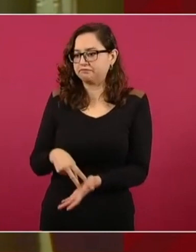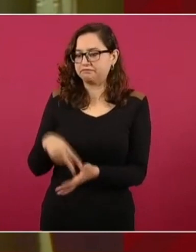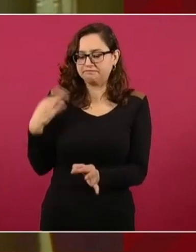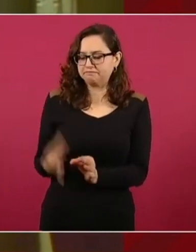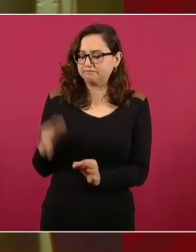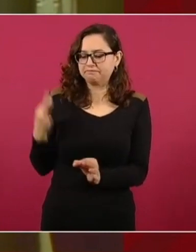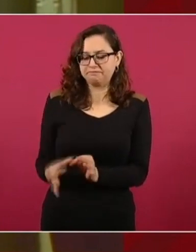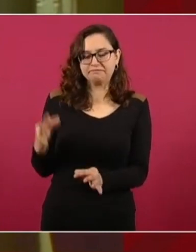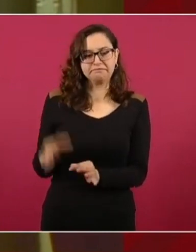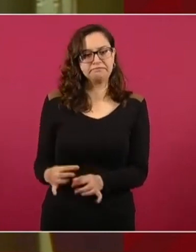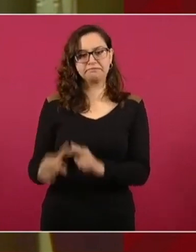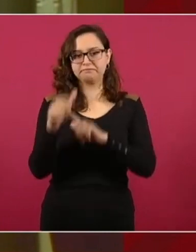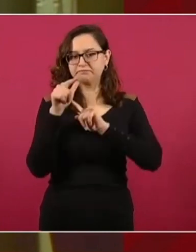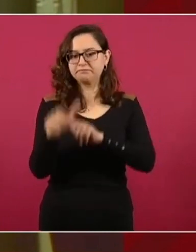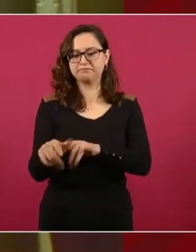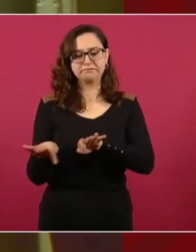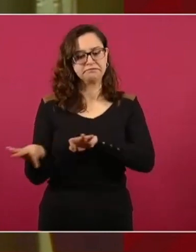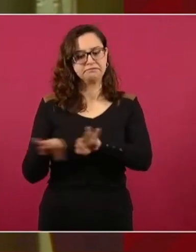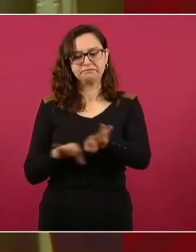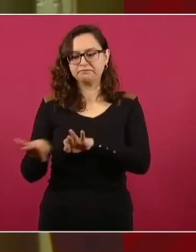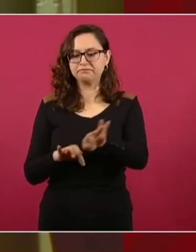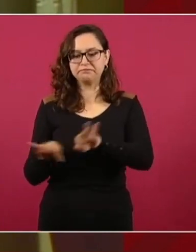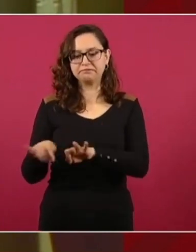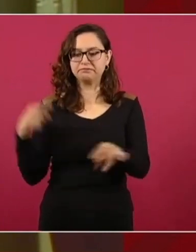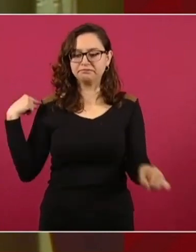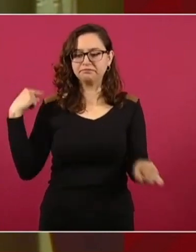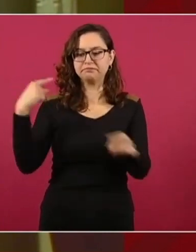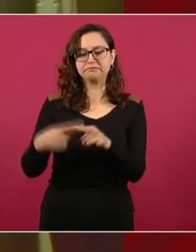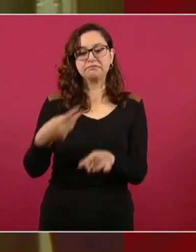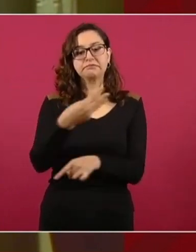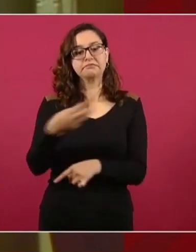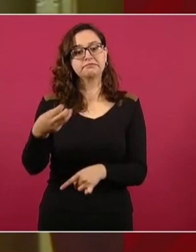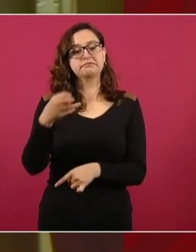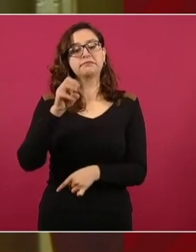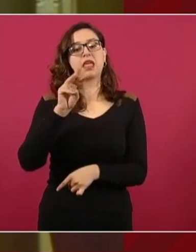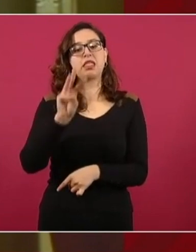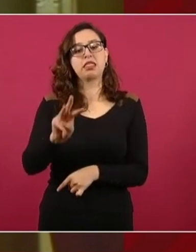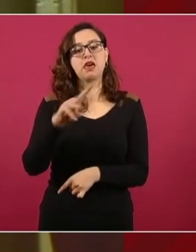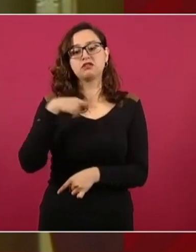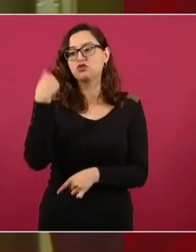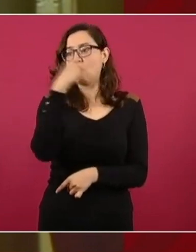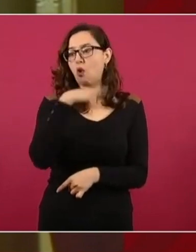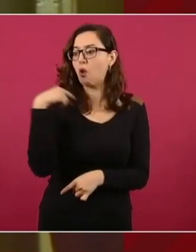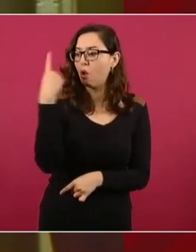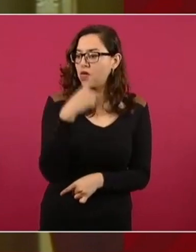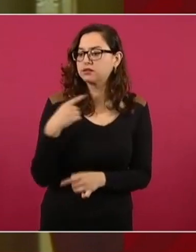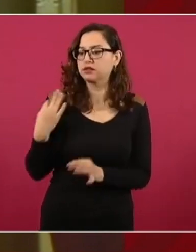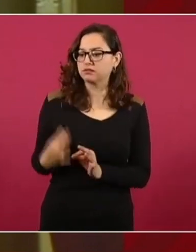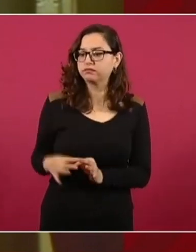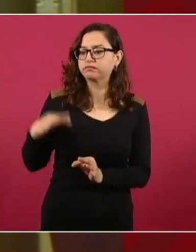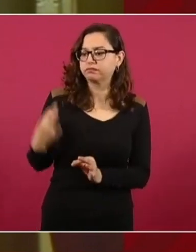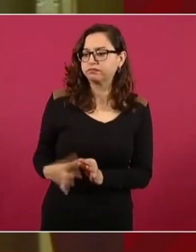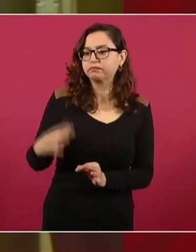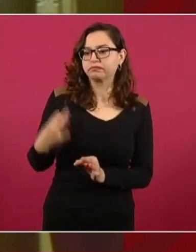manera ininterrumpida. Estamos cumpliendo 303 horas de trabajo coordinado, de